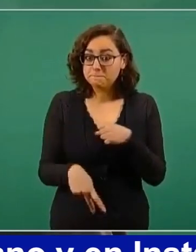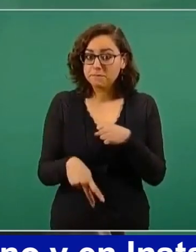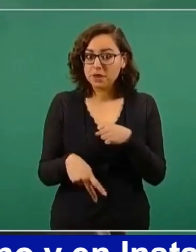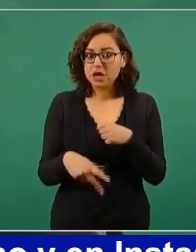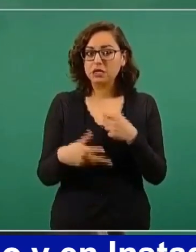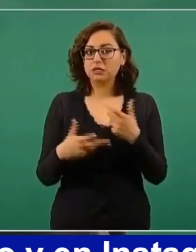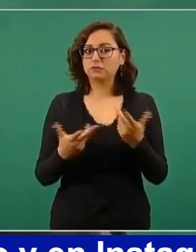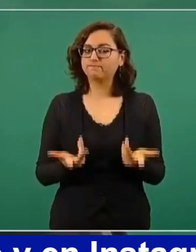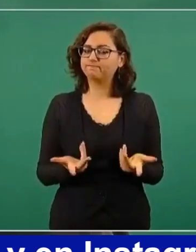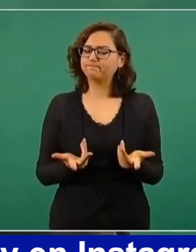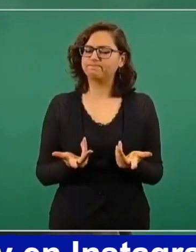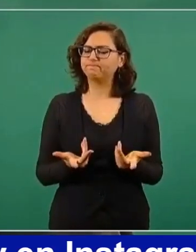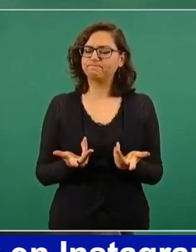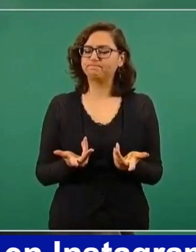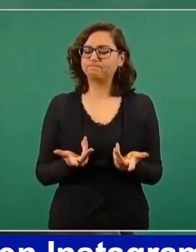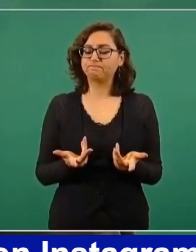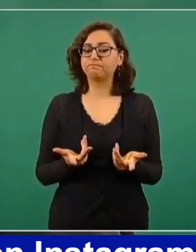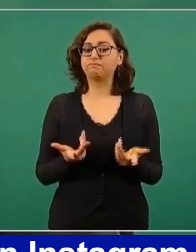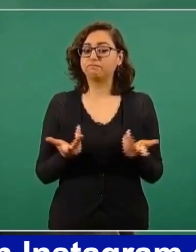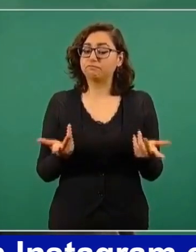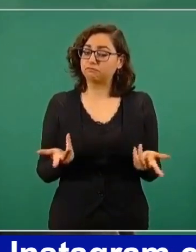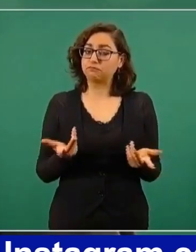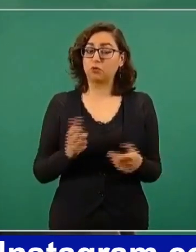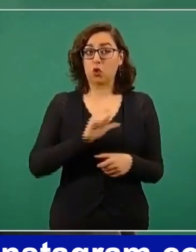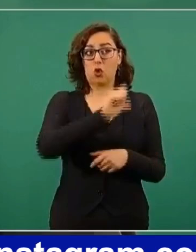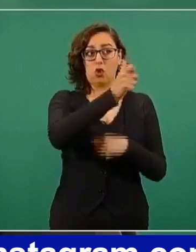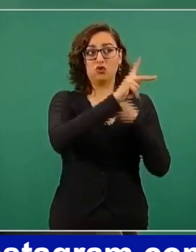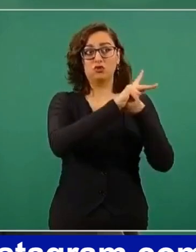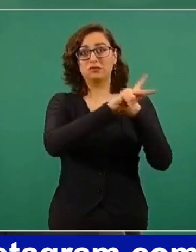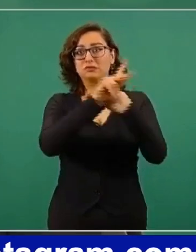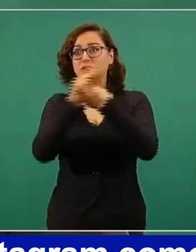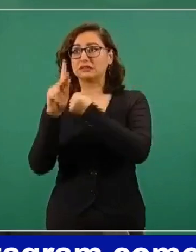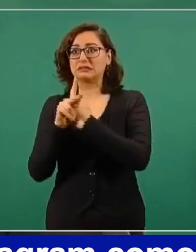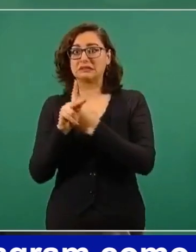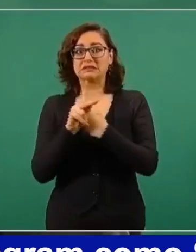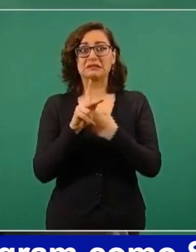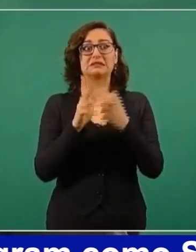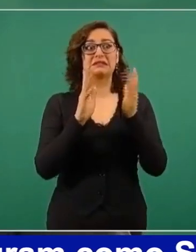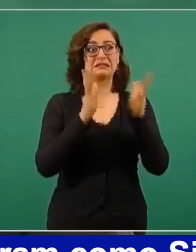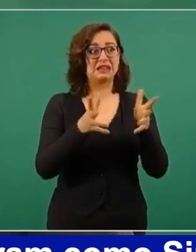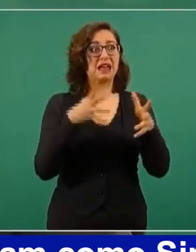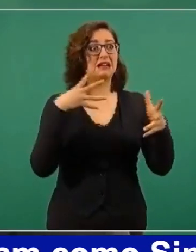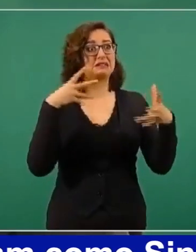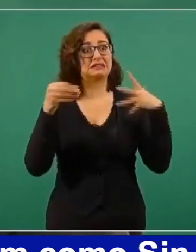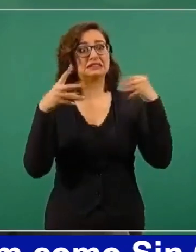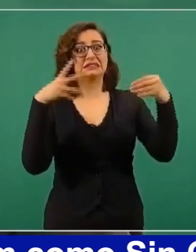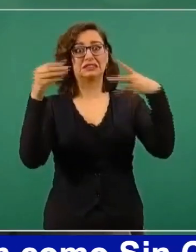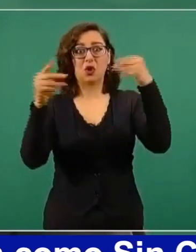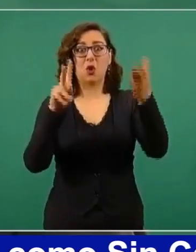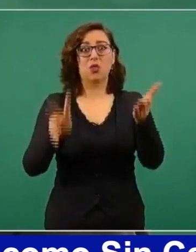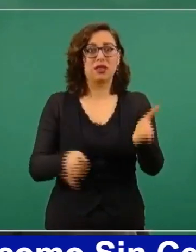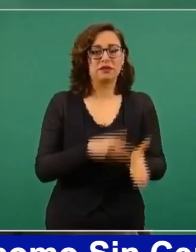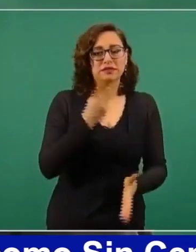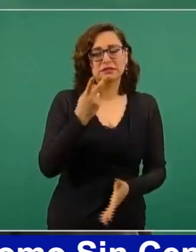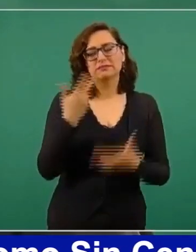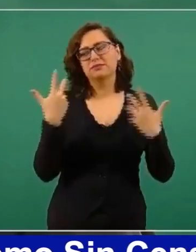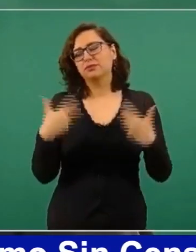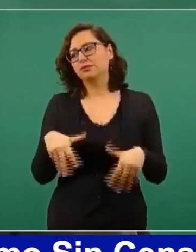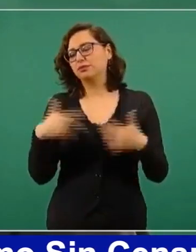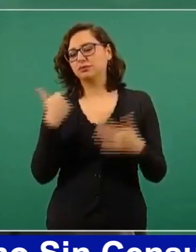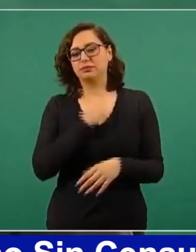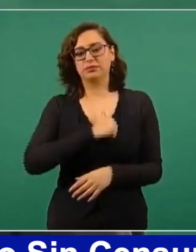Lamentamos mucho lo que está pasando en otros países, Brasil e